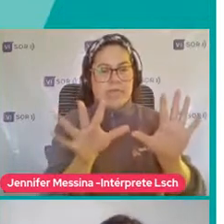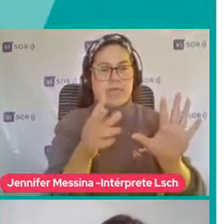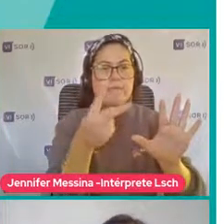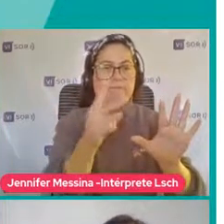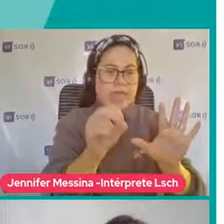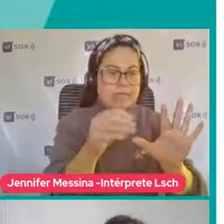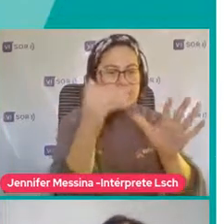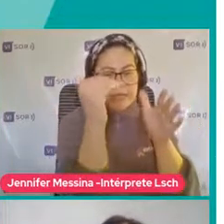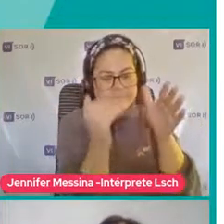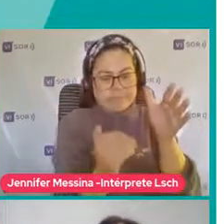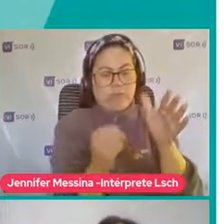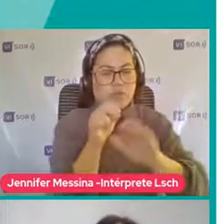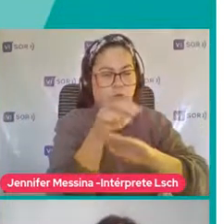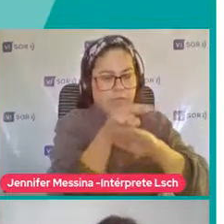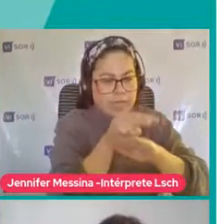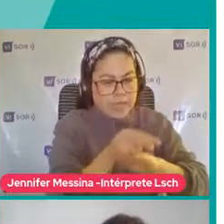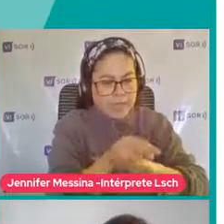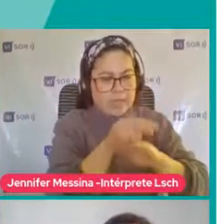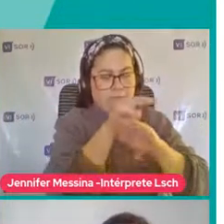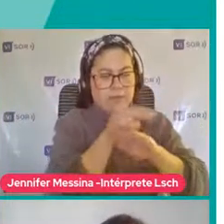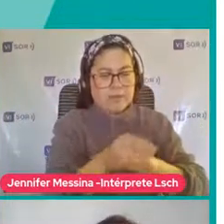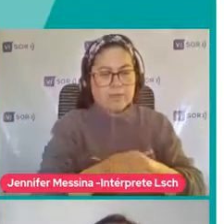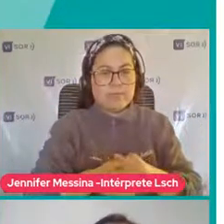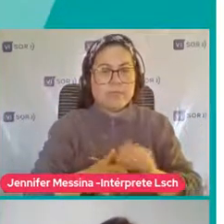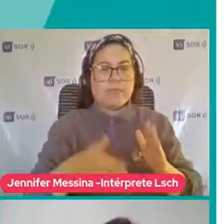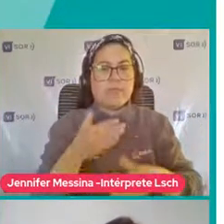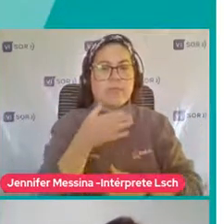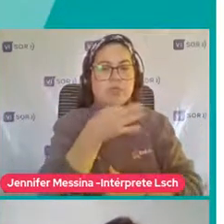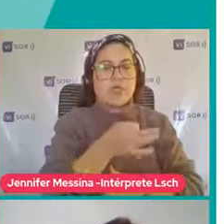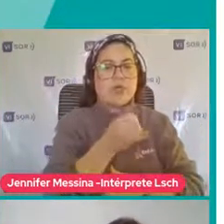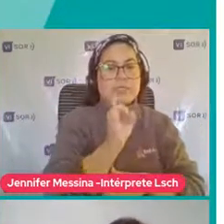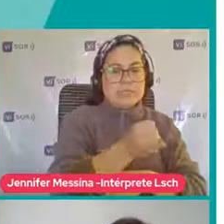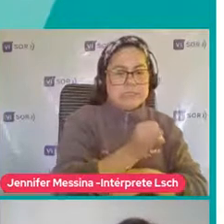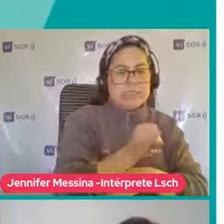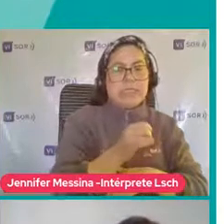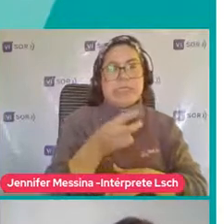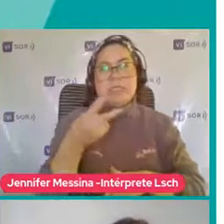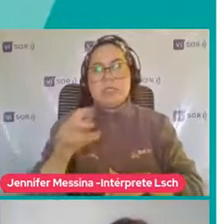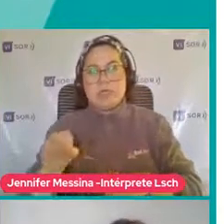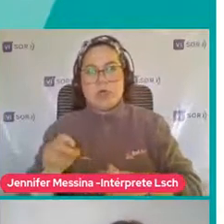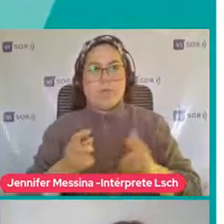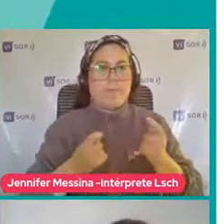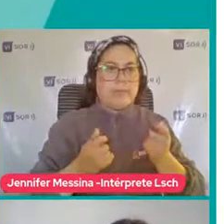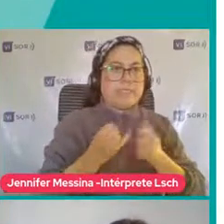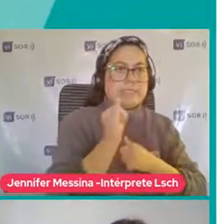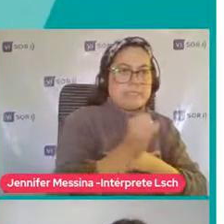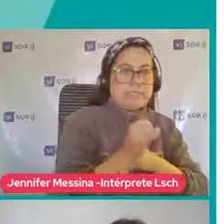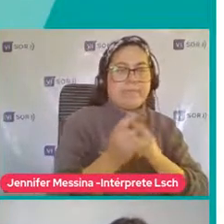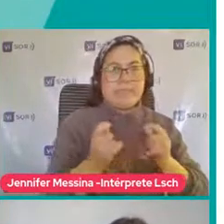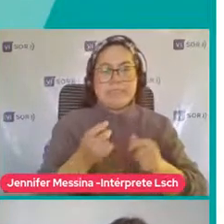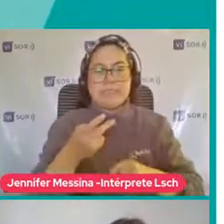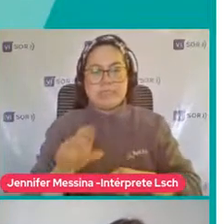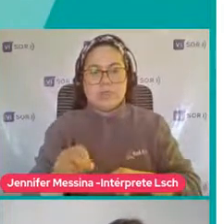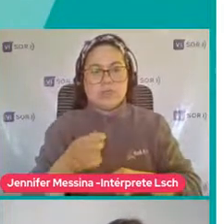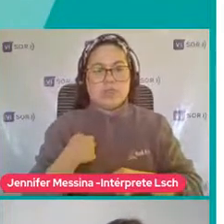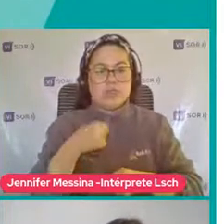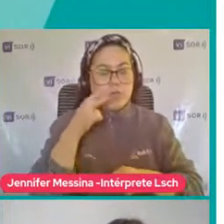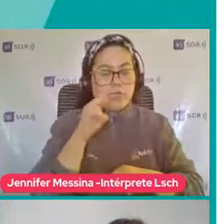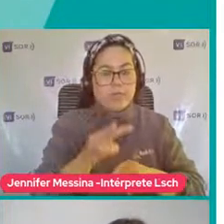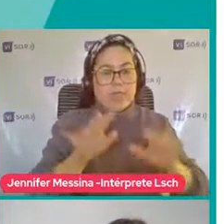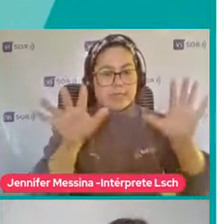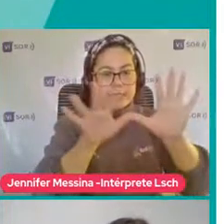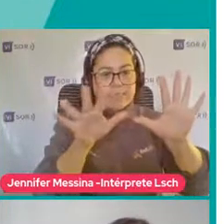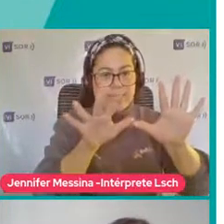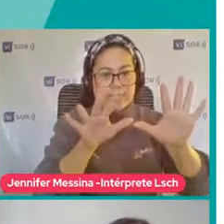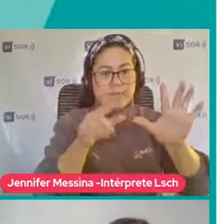Y la idea es que yo Pueda decir ¿Sí o no? Parece que sí Parece que no Si yo veo Que hay De estas diez